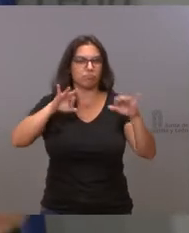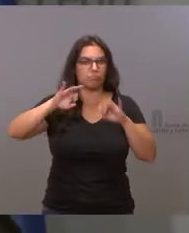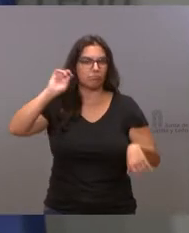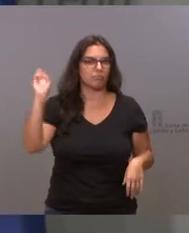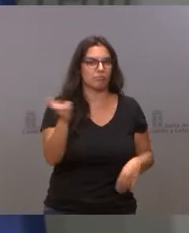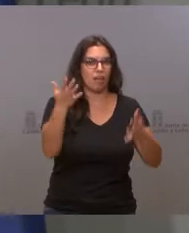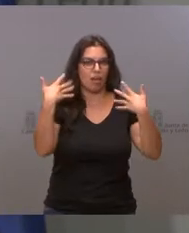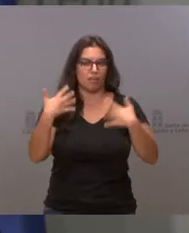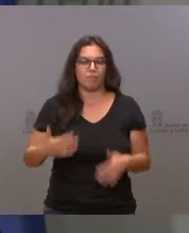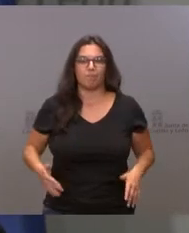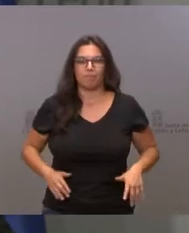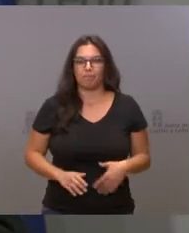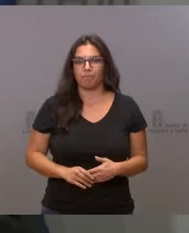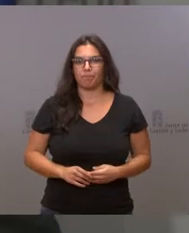aire libre.